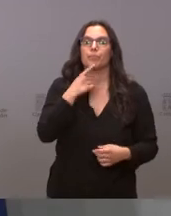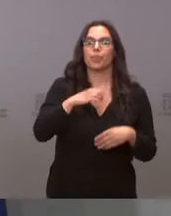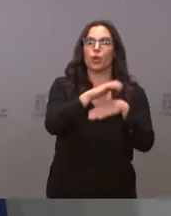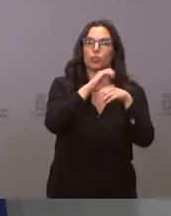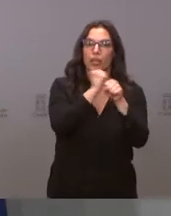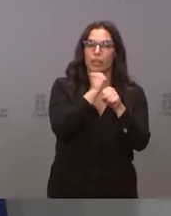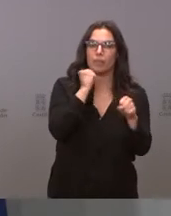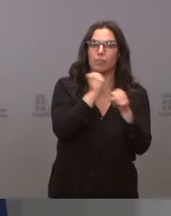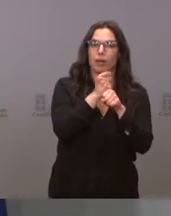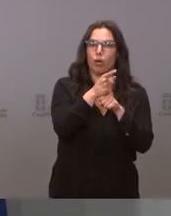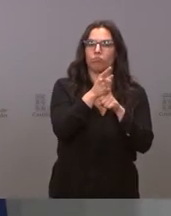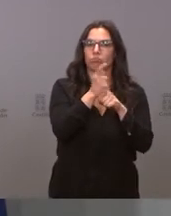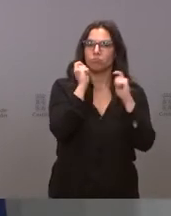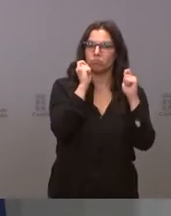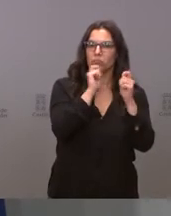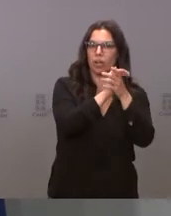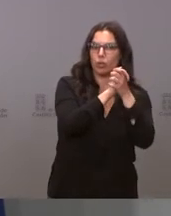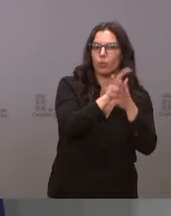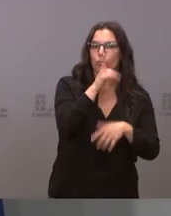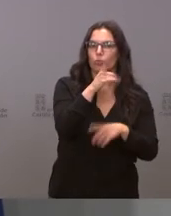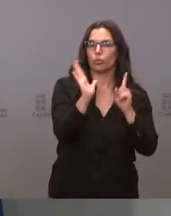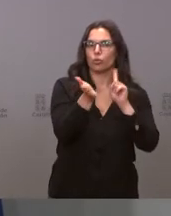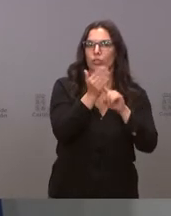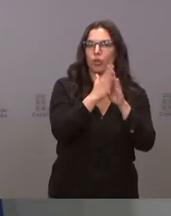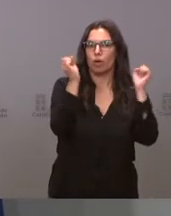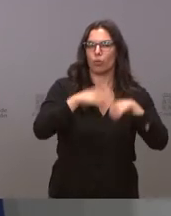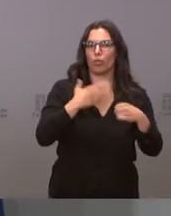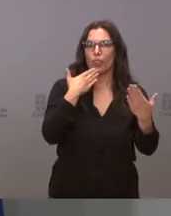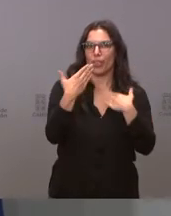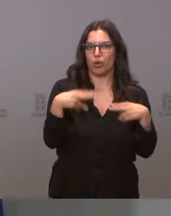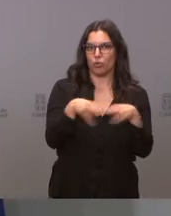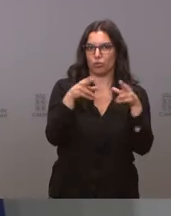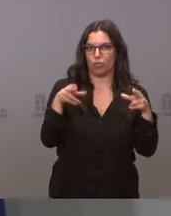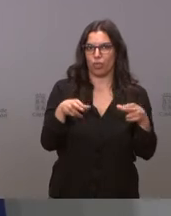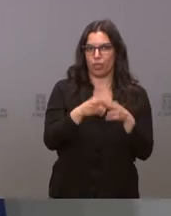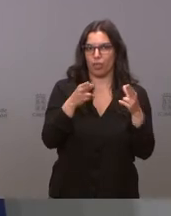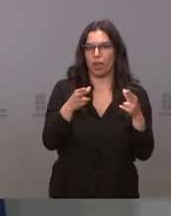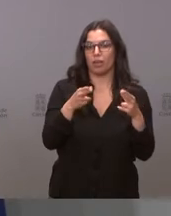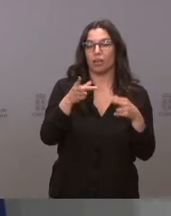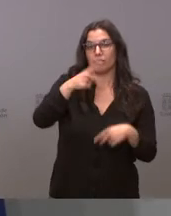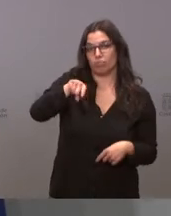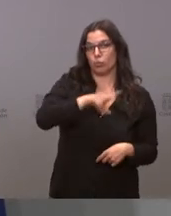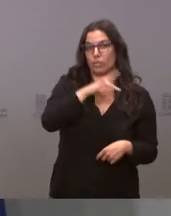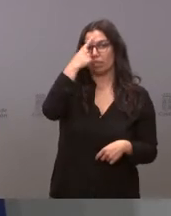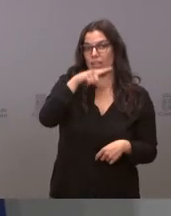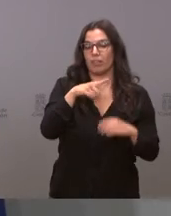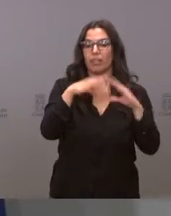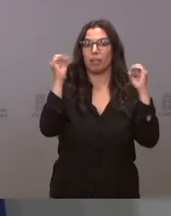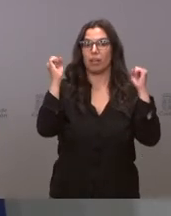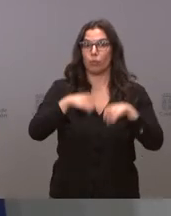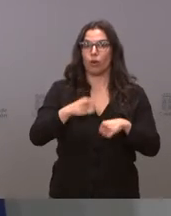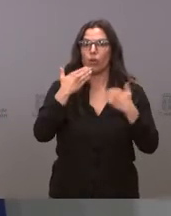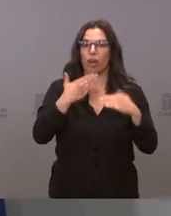Empleo por el acuerdo en el diálogo social acuerdo como todos ustedes saben ha sido fruto de un